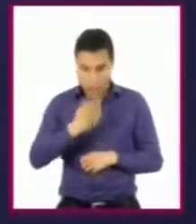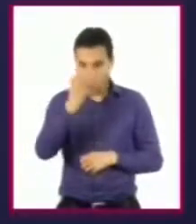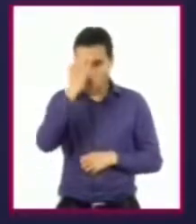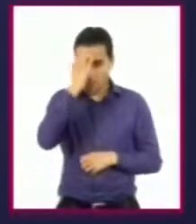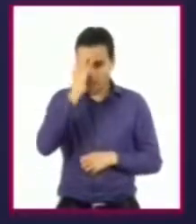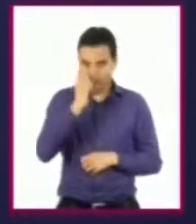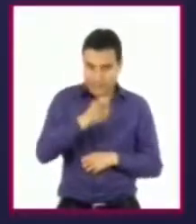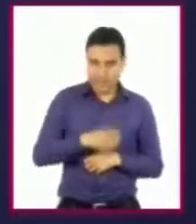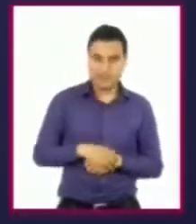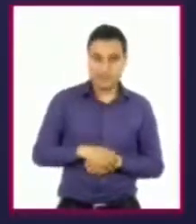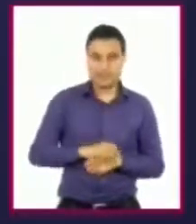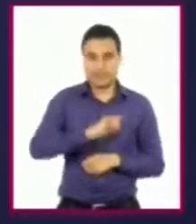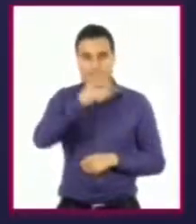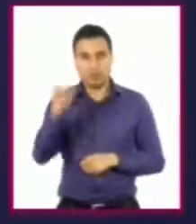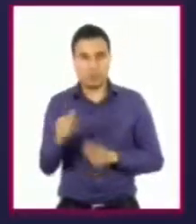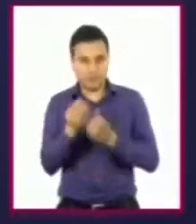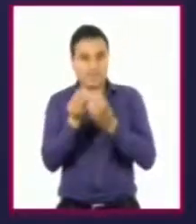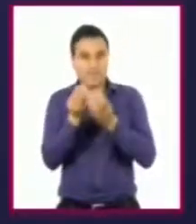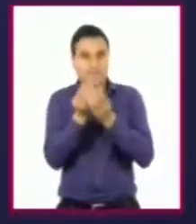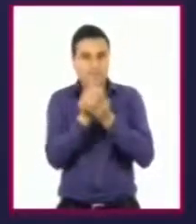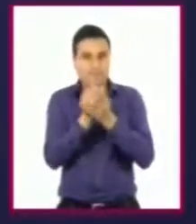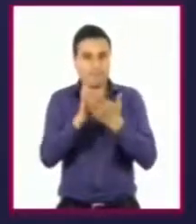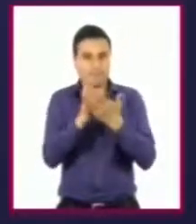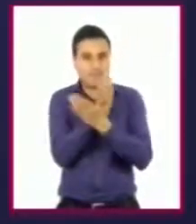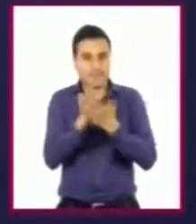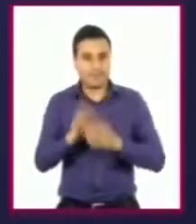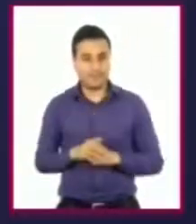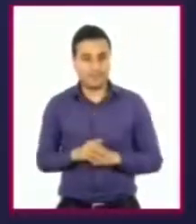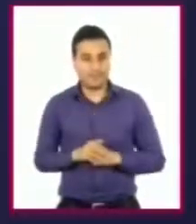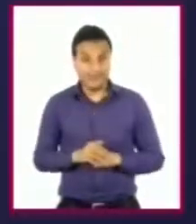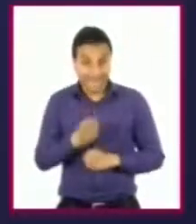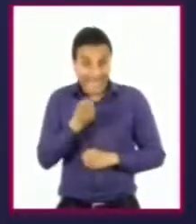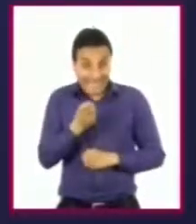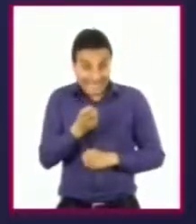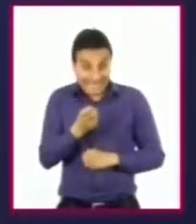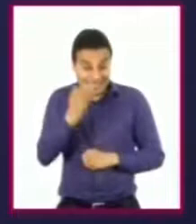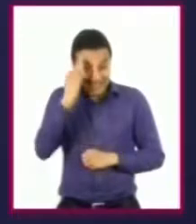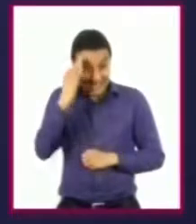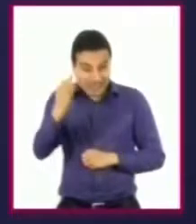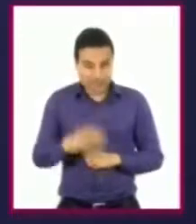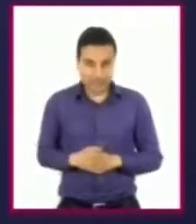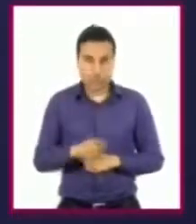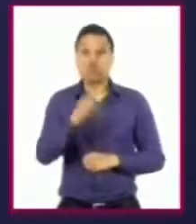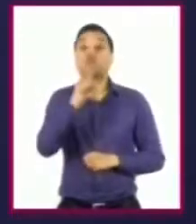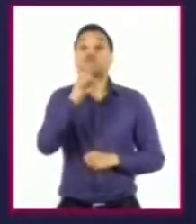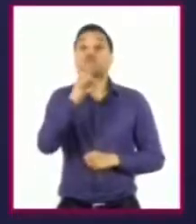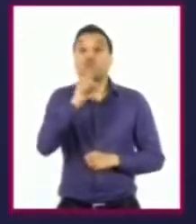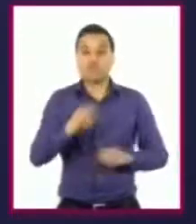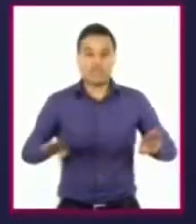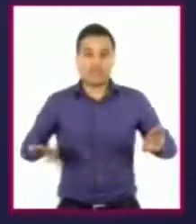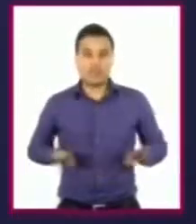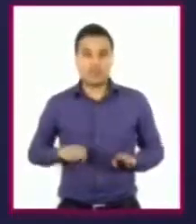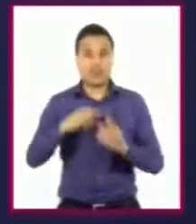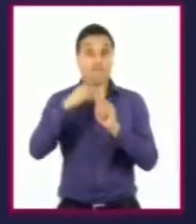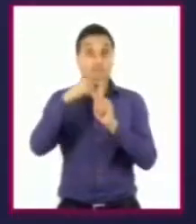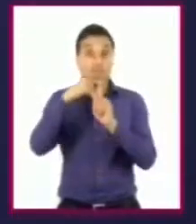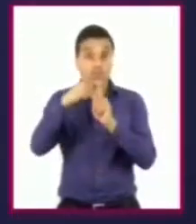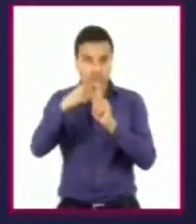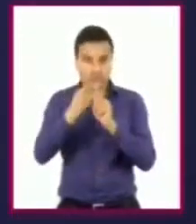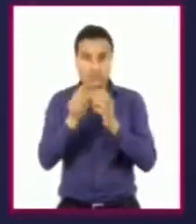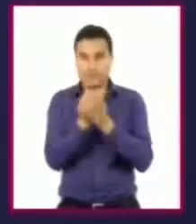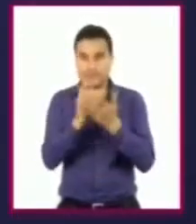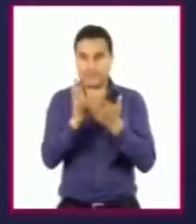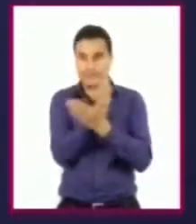sus capacidades. Durante esta etapa, deberán clasificar sus atributos positivos y, si gustan,